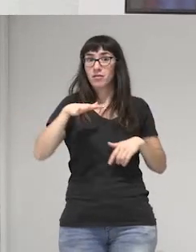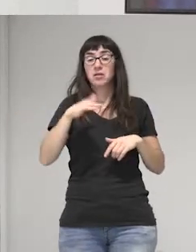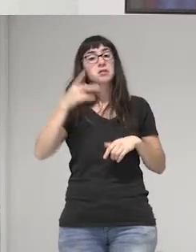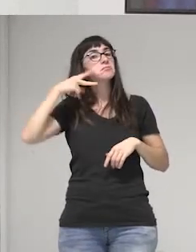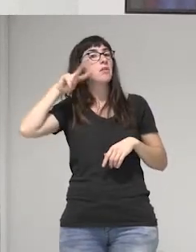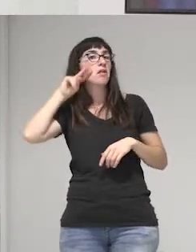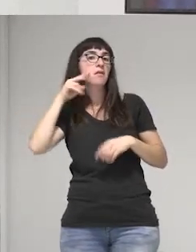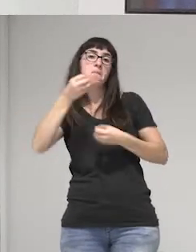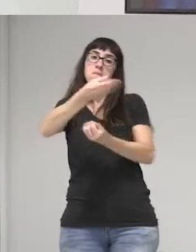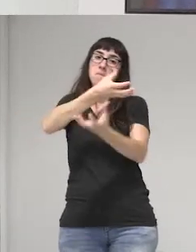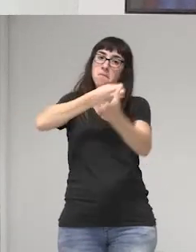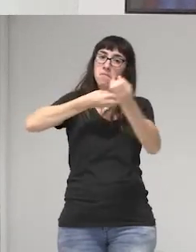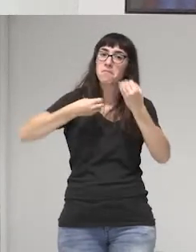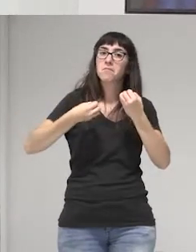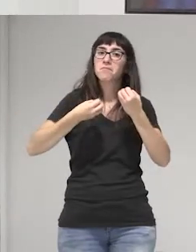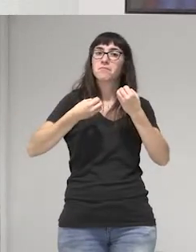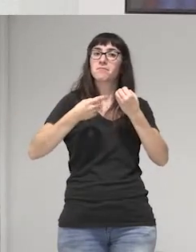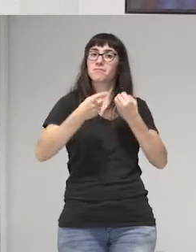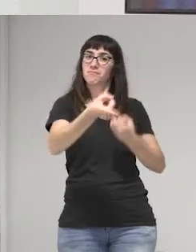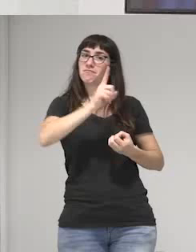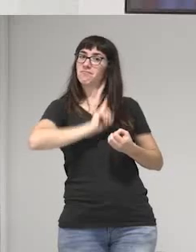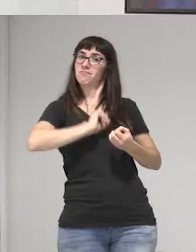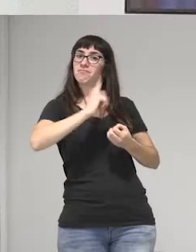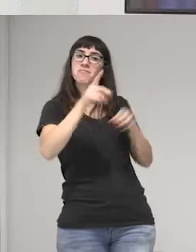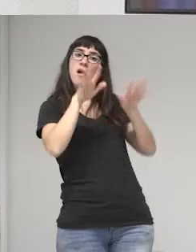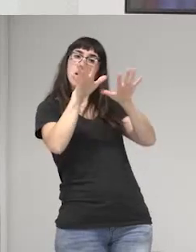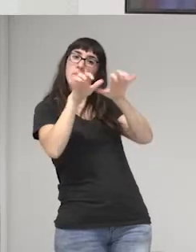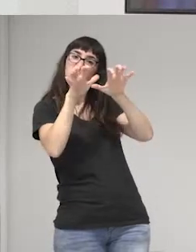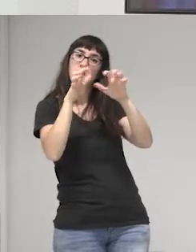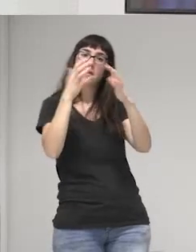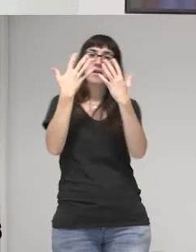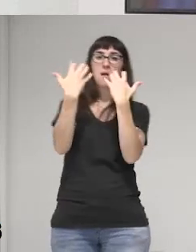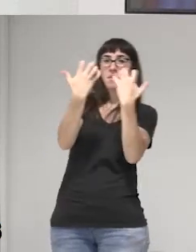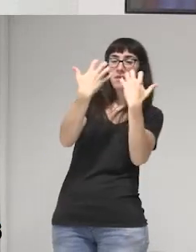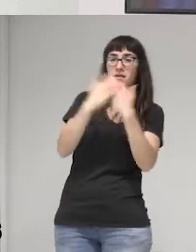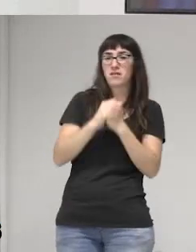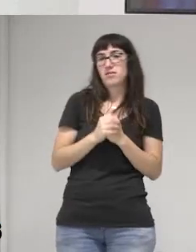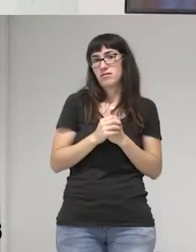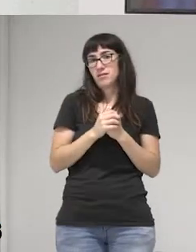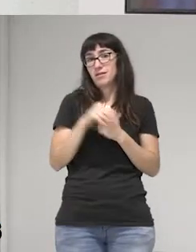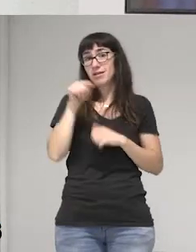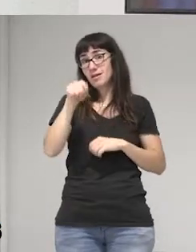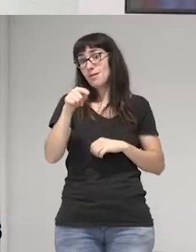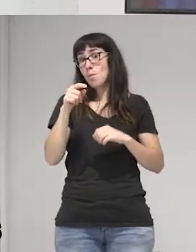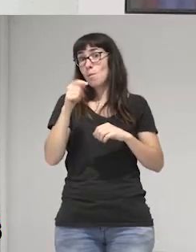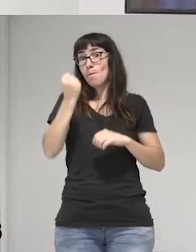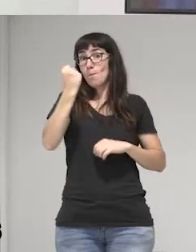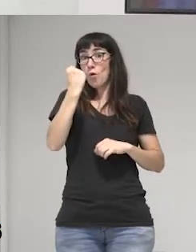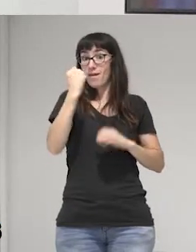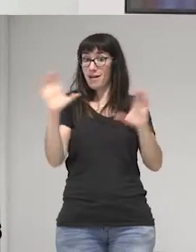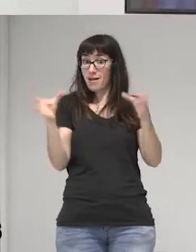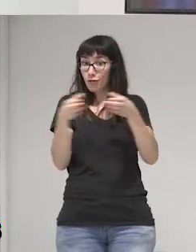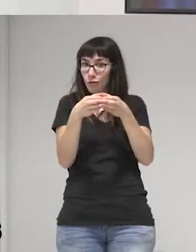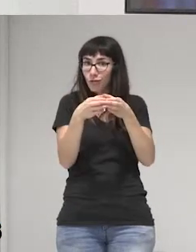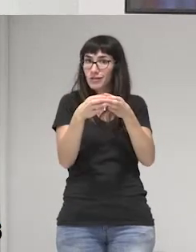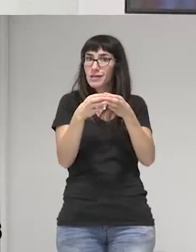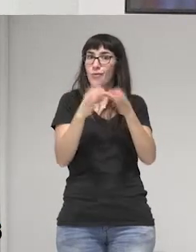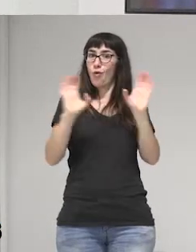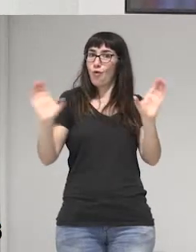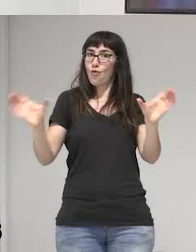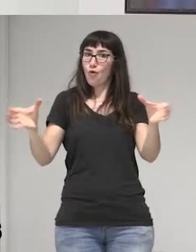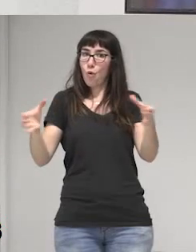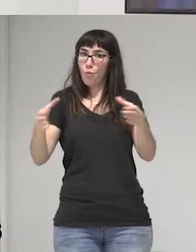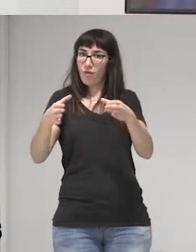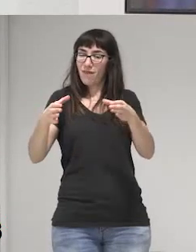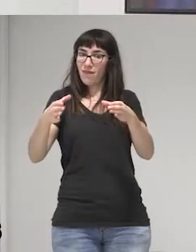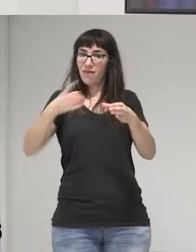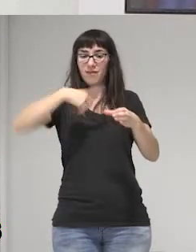experiencias y de aprender de una a la otra. Ese poder colectivo, comunitario, que